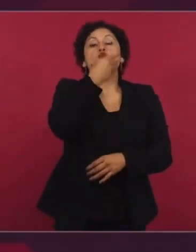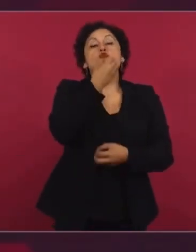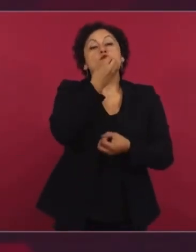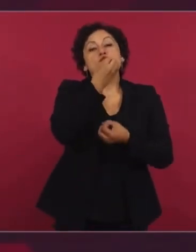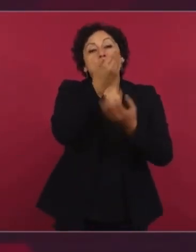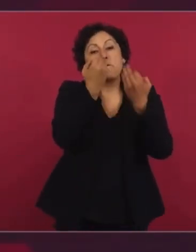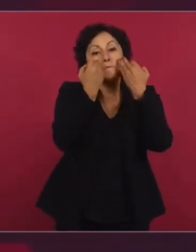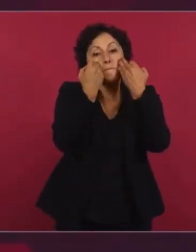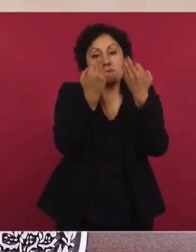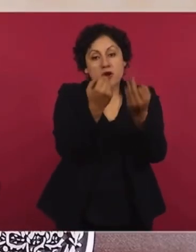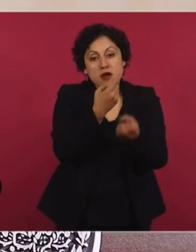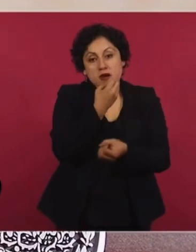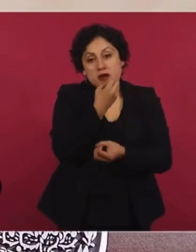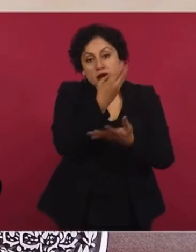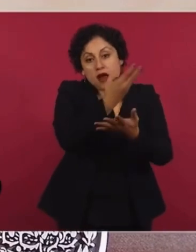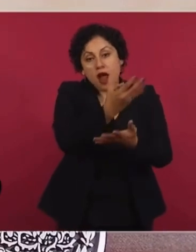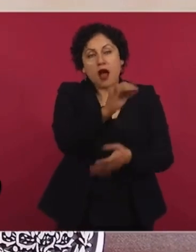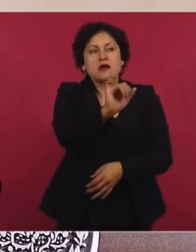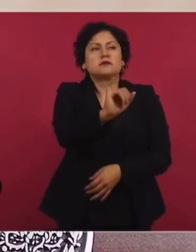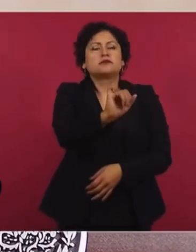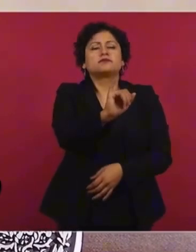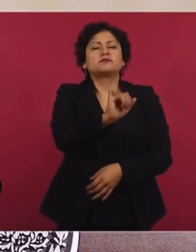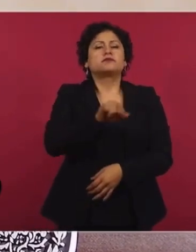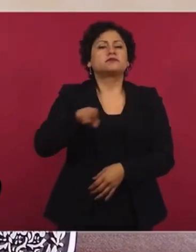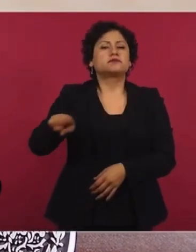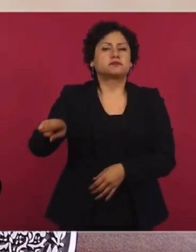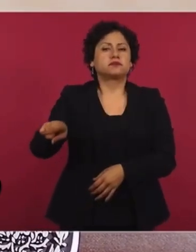que contaban con el apoyo de este coronel.